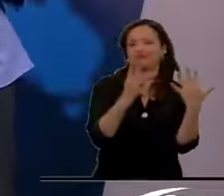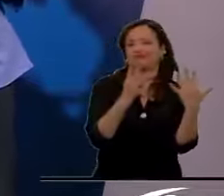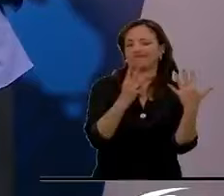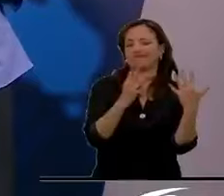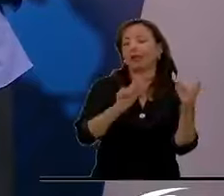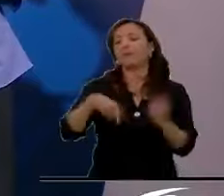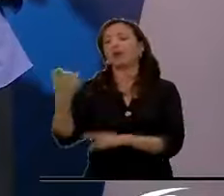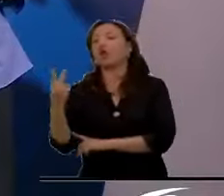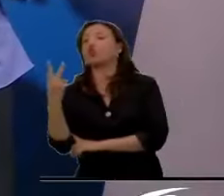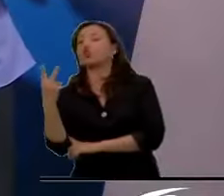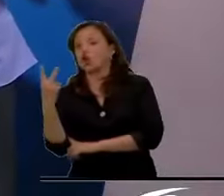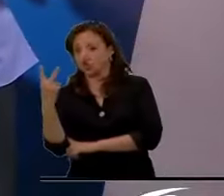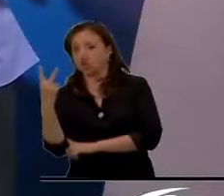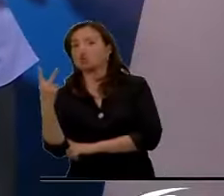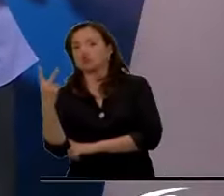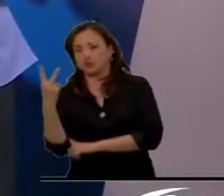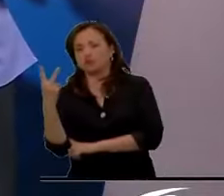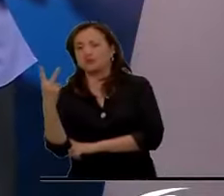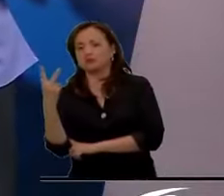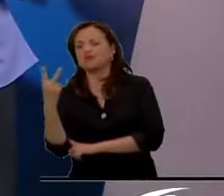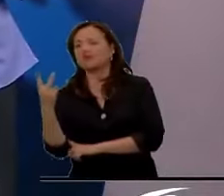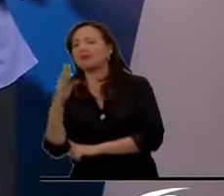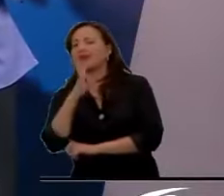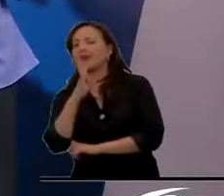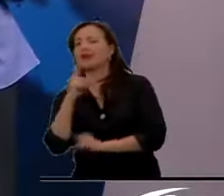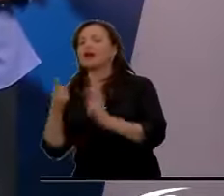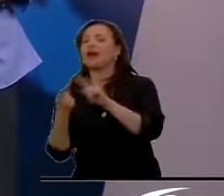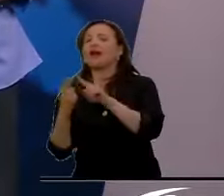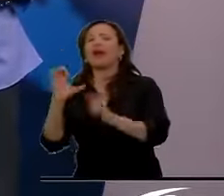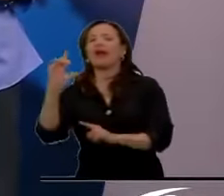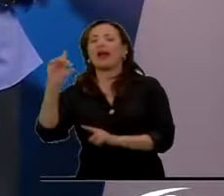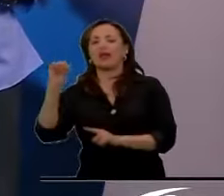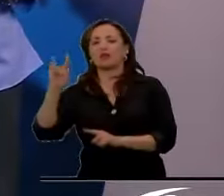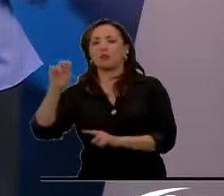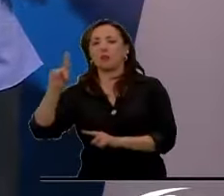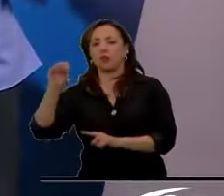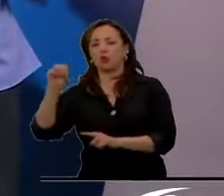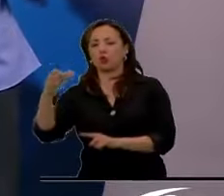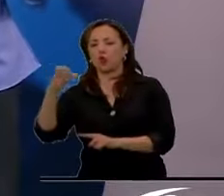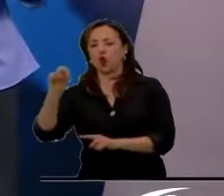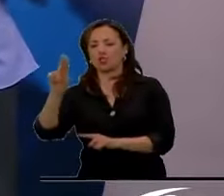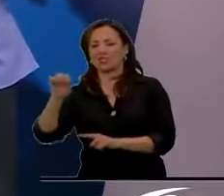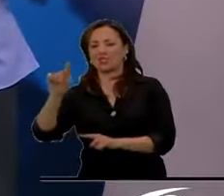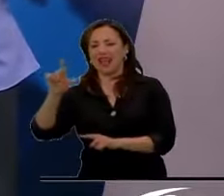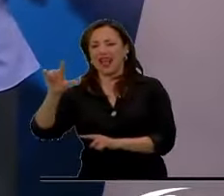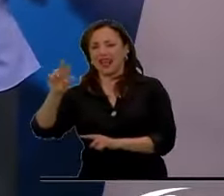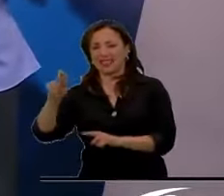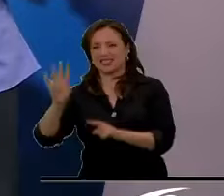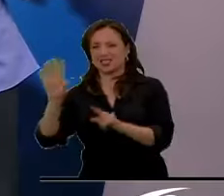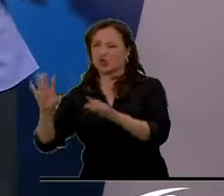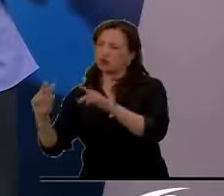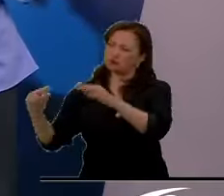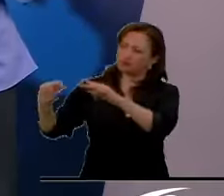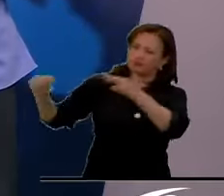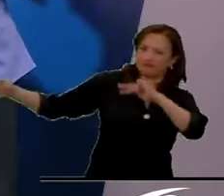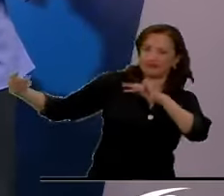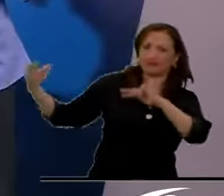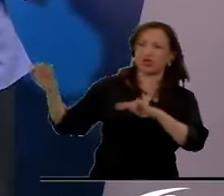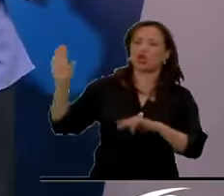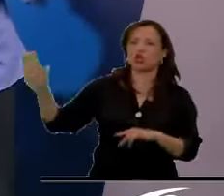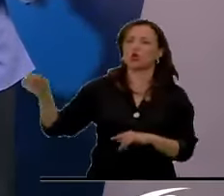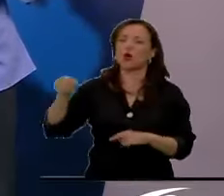sí tienen una gran oportunidad. Uno, Edmundo González, el candidato de la oposición que representa el cambio en Venezuela.